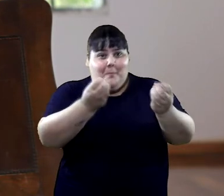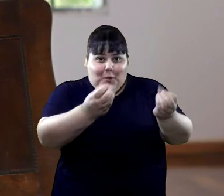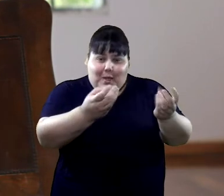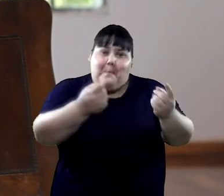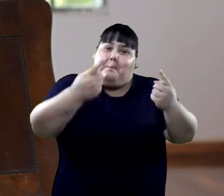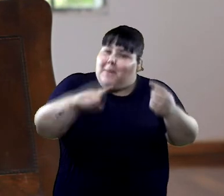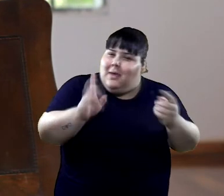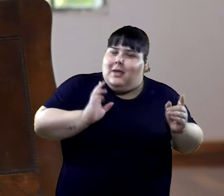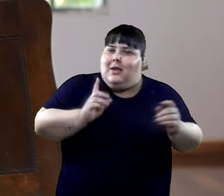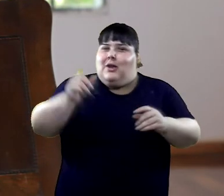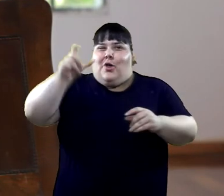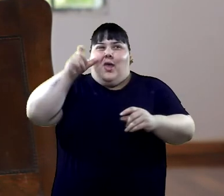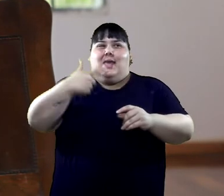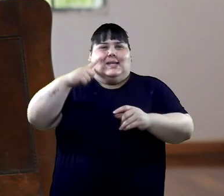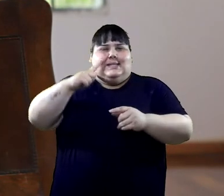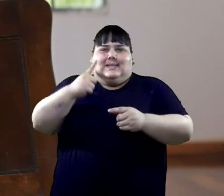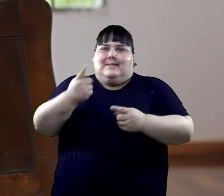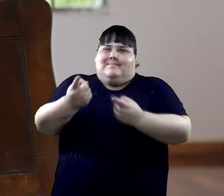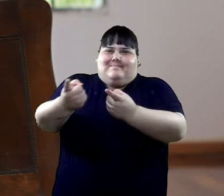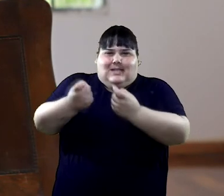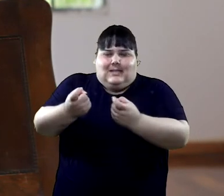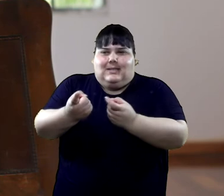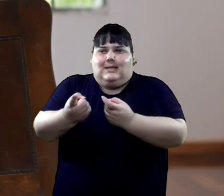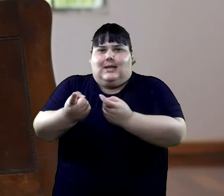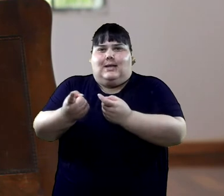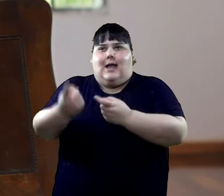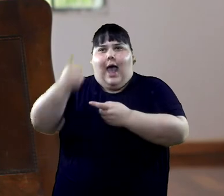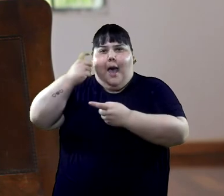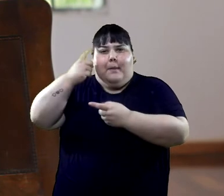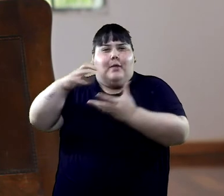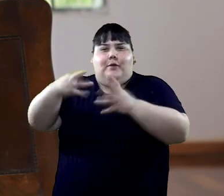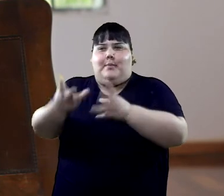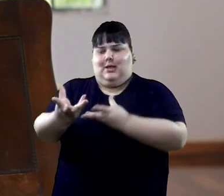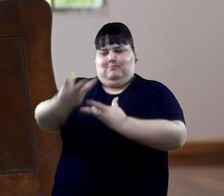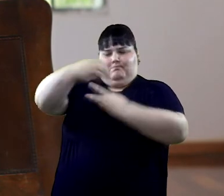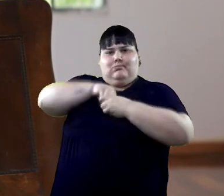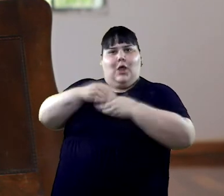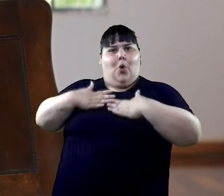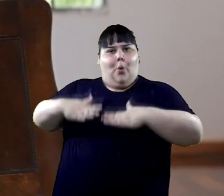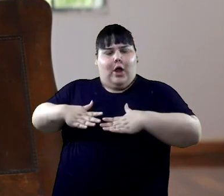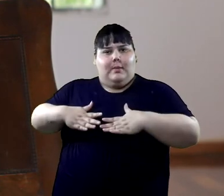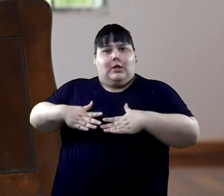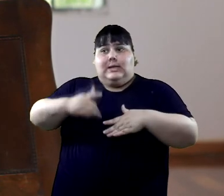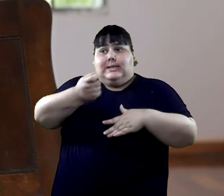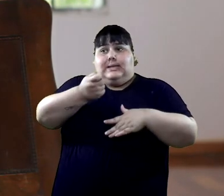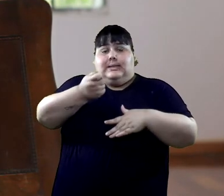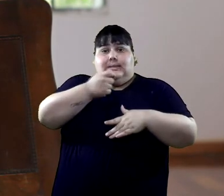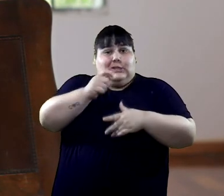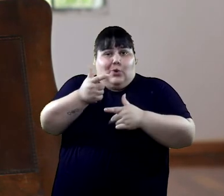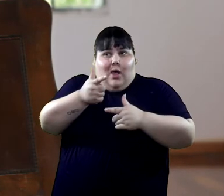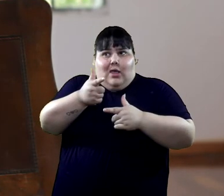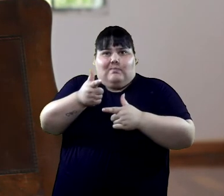feministas. Bienvenido sea. Pero lo que no pasa por el cuerpo no se aprehende. No se